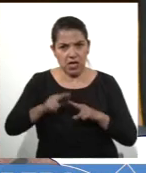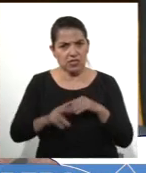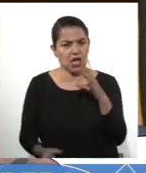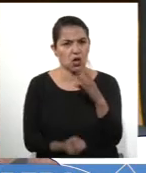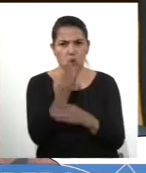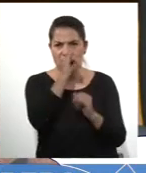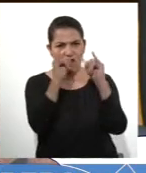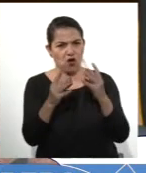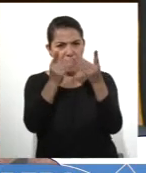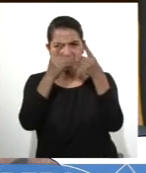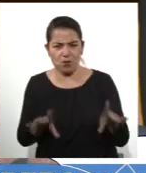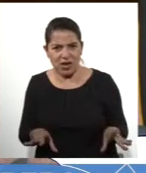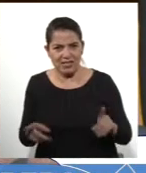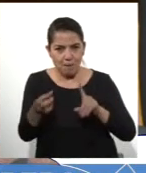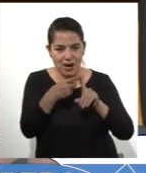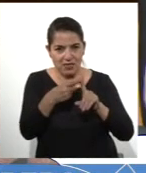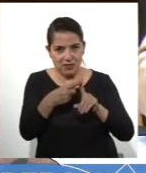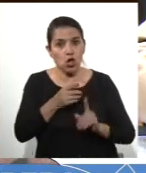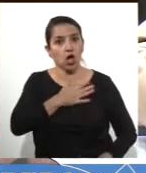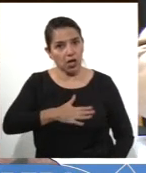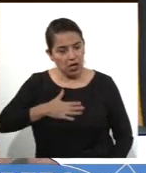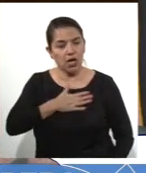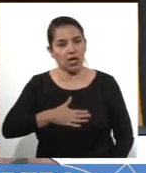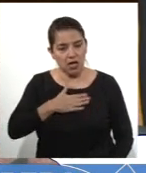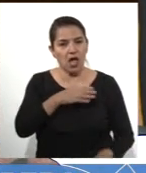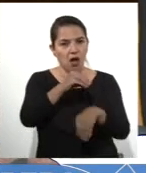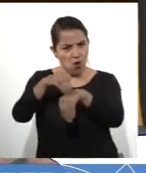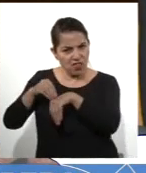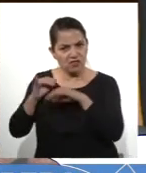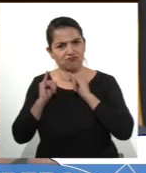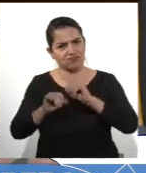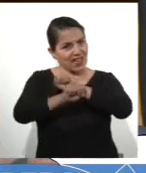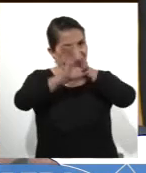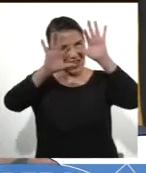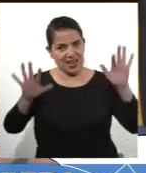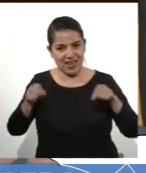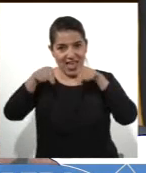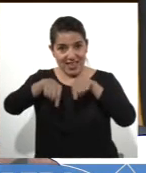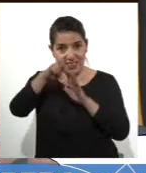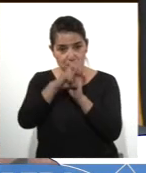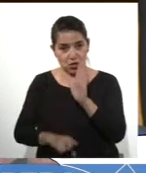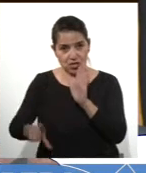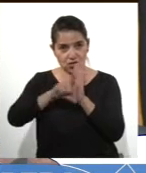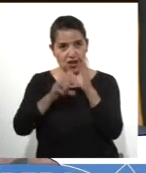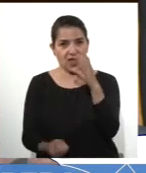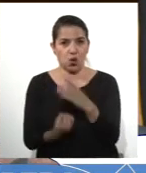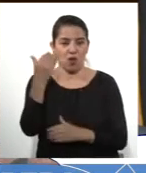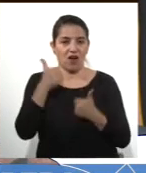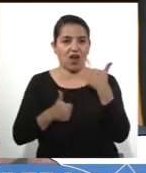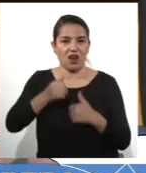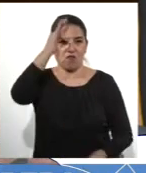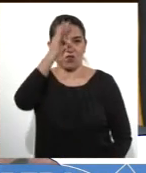nueva forma de democracia participativa, queremos también señalar con claridad en que en este proyecto que moderniza la carrera